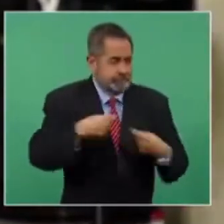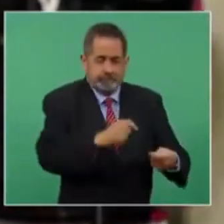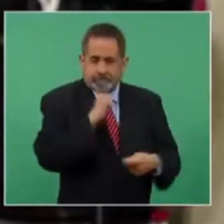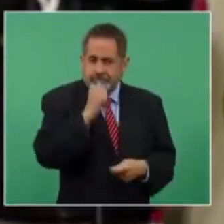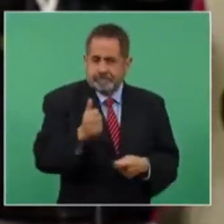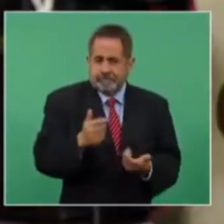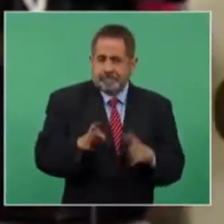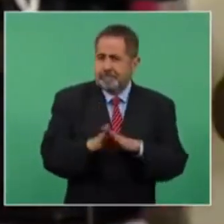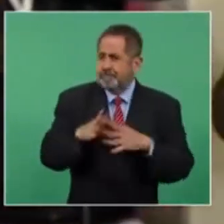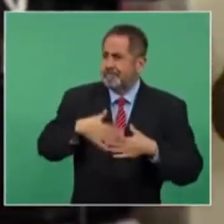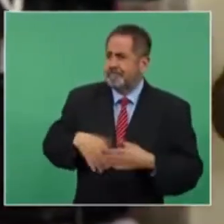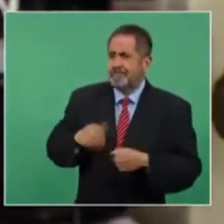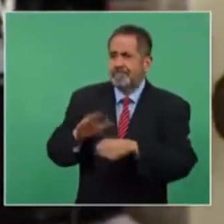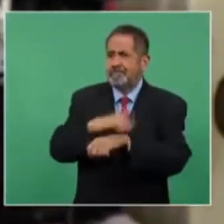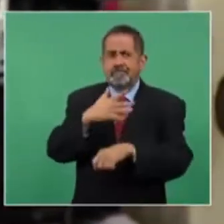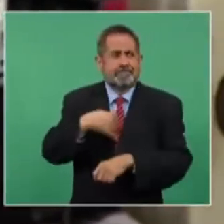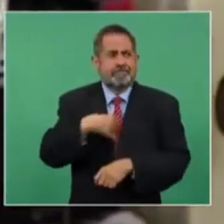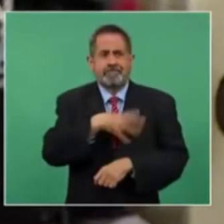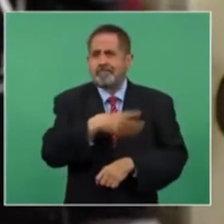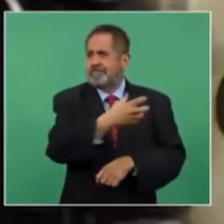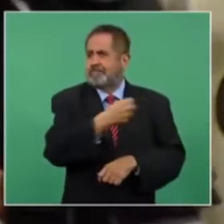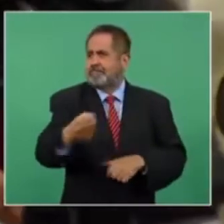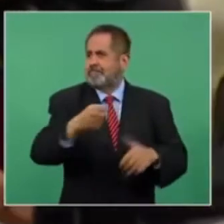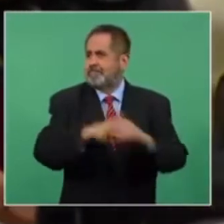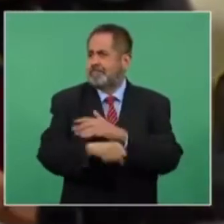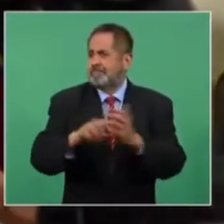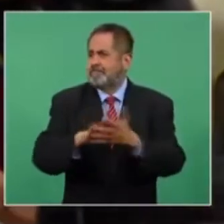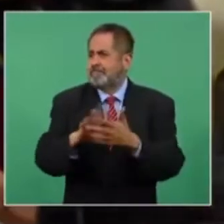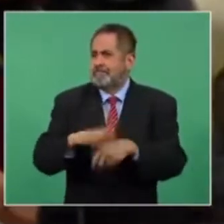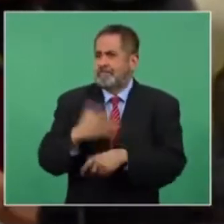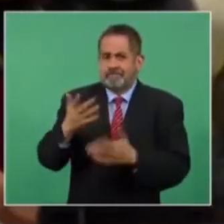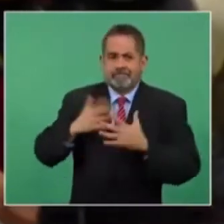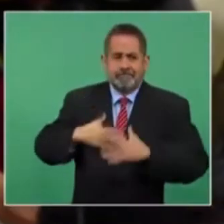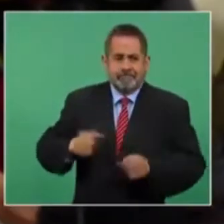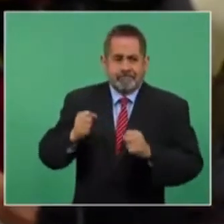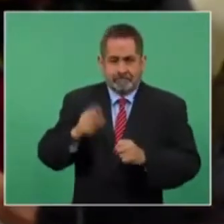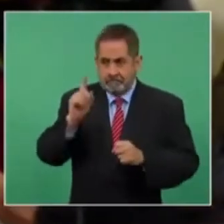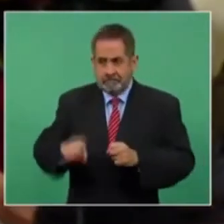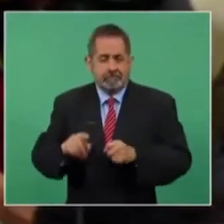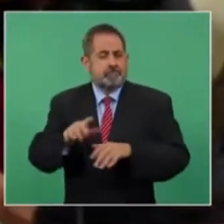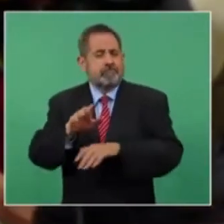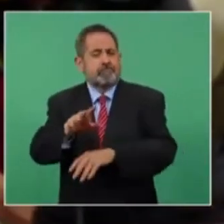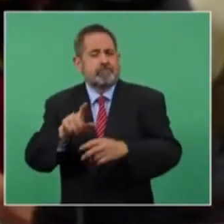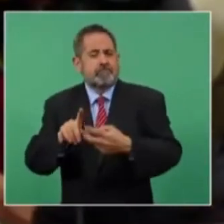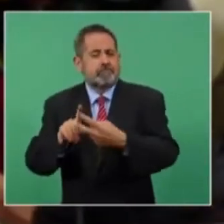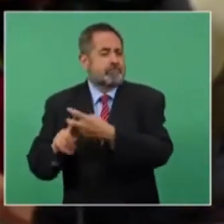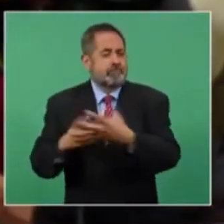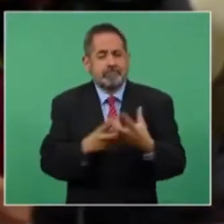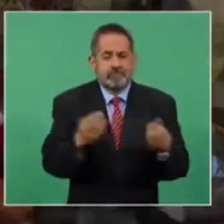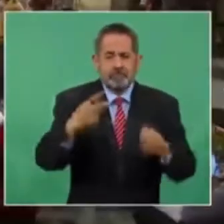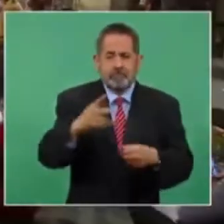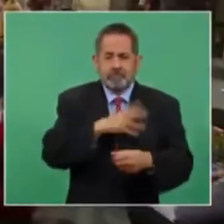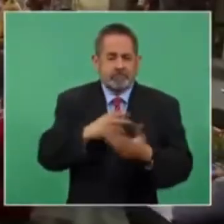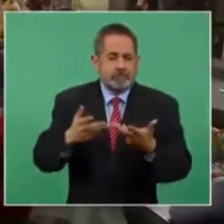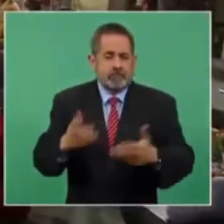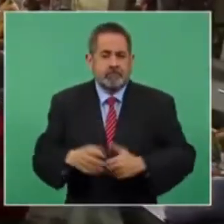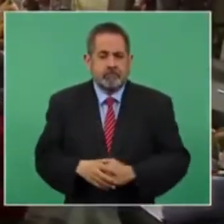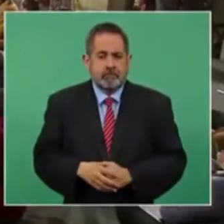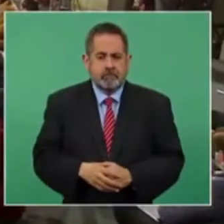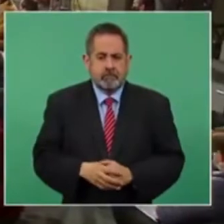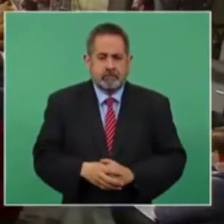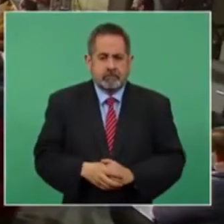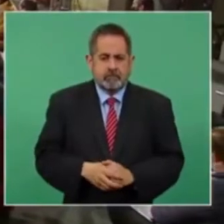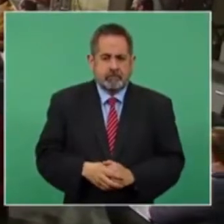ni siquiera si de verdad el expediente está conformado por desaparición forzada de su hijo. Pues que